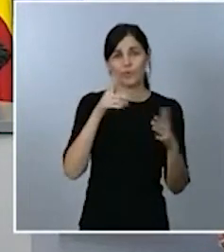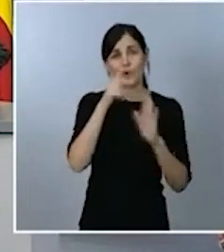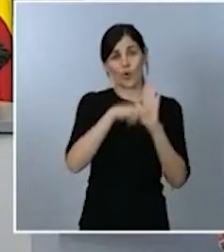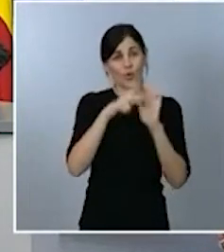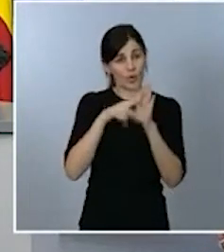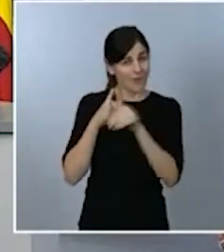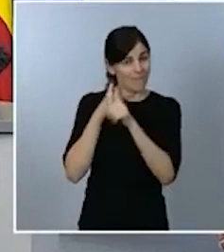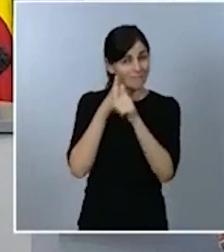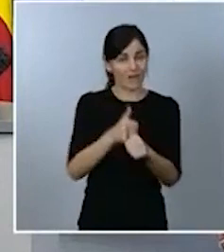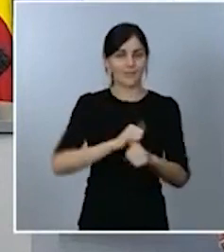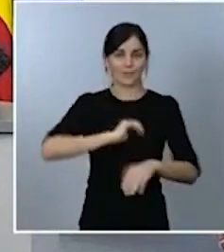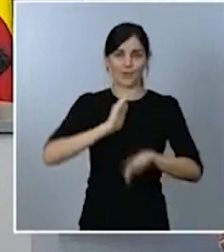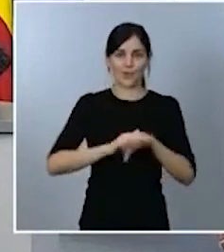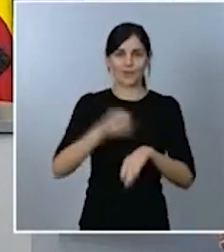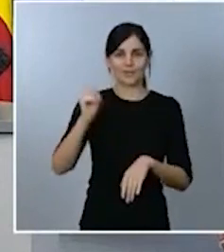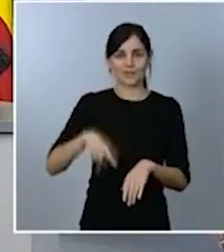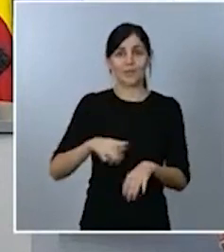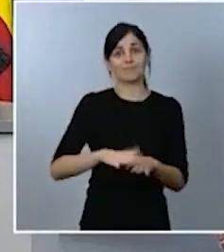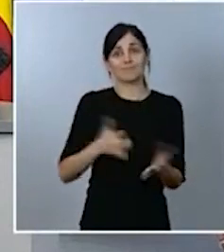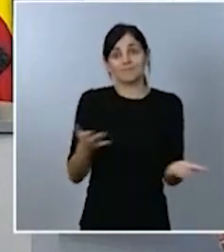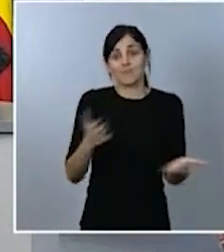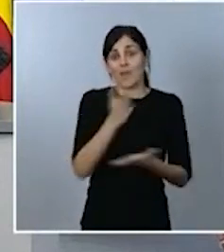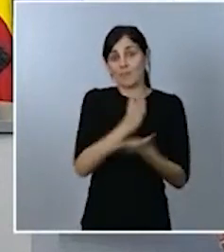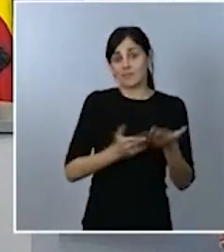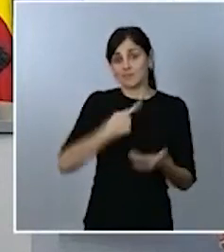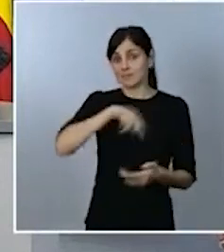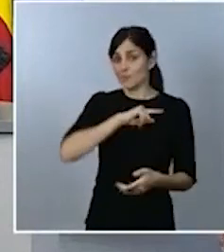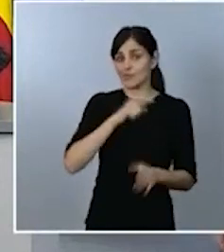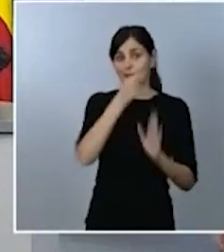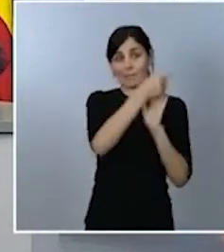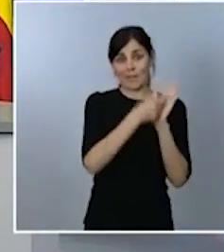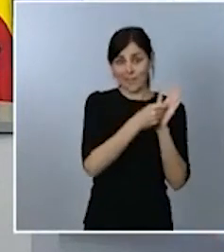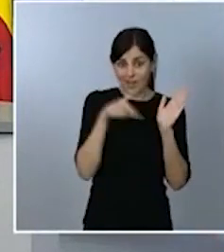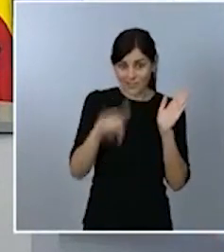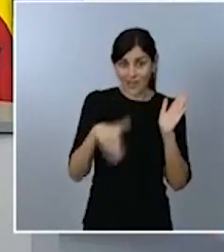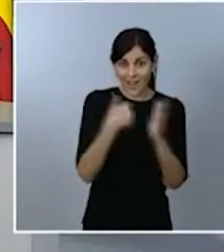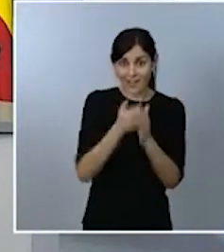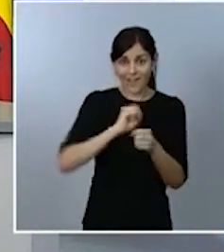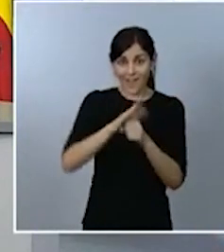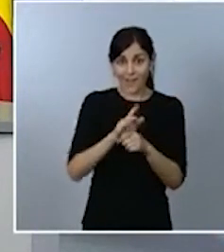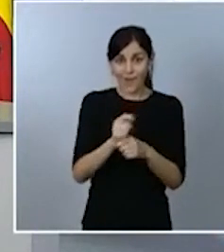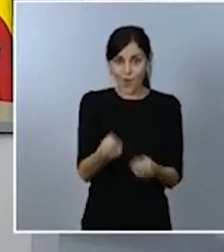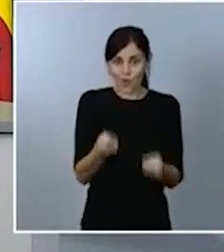impulsando todas las medidas que nos permitan mantenerlo a raya muchas gracias gracias